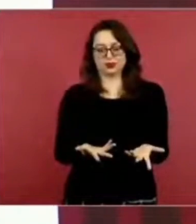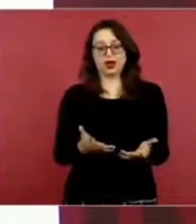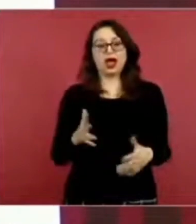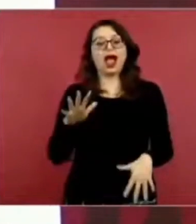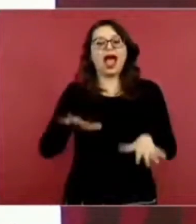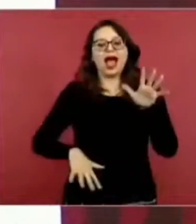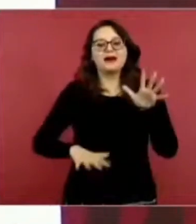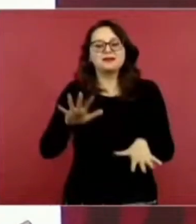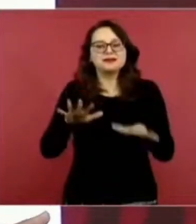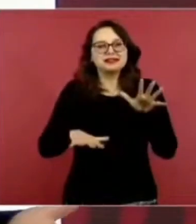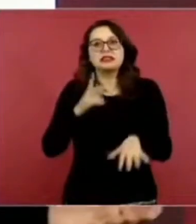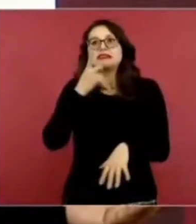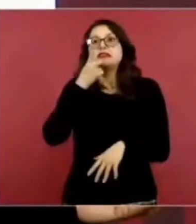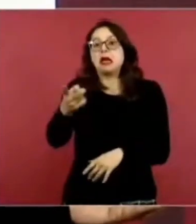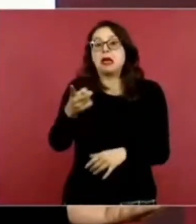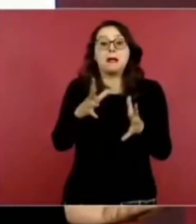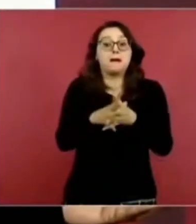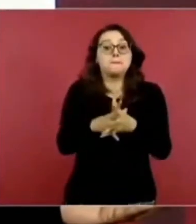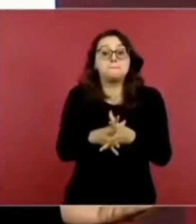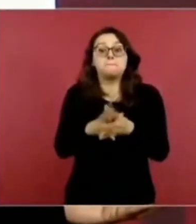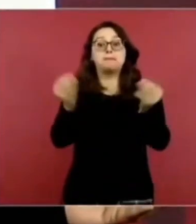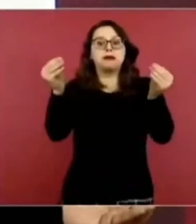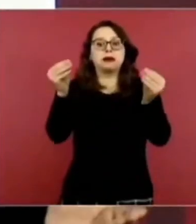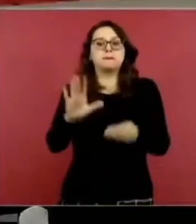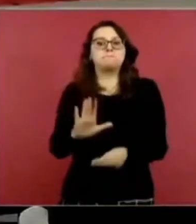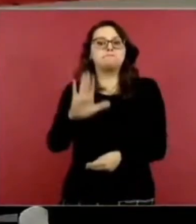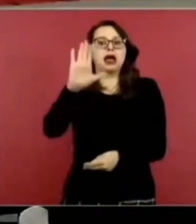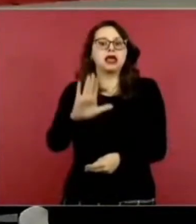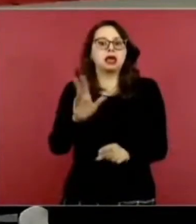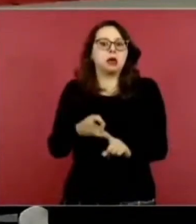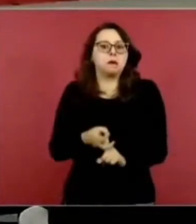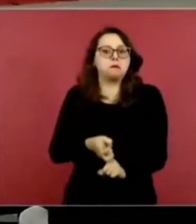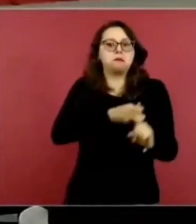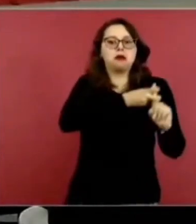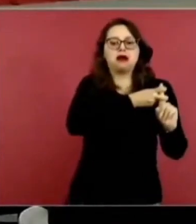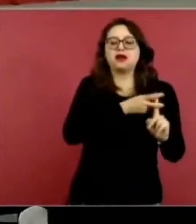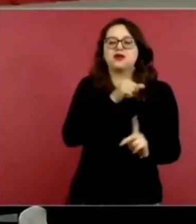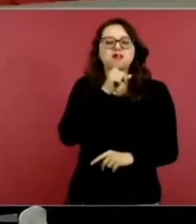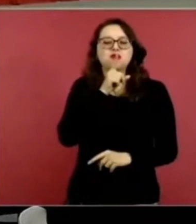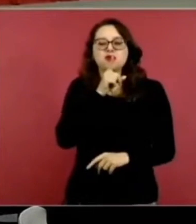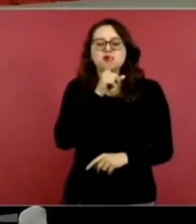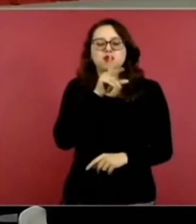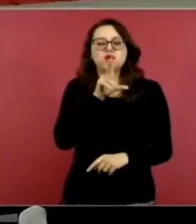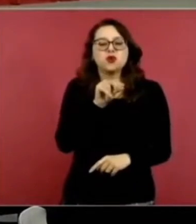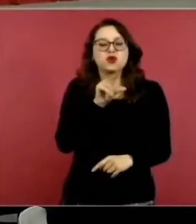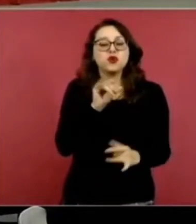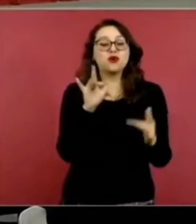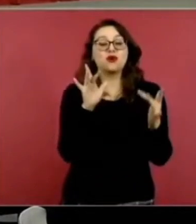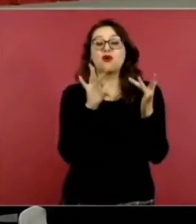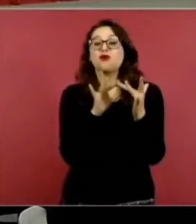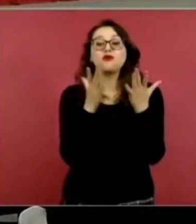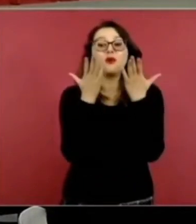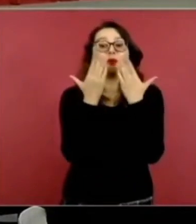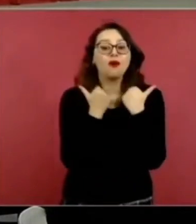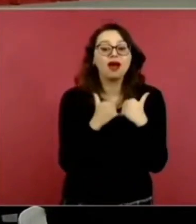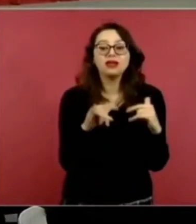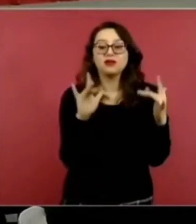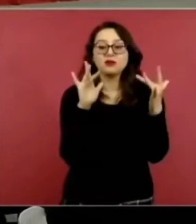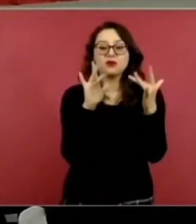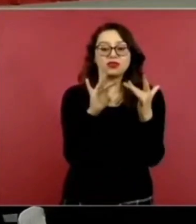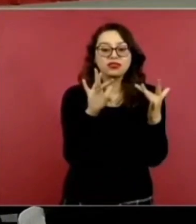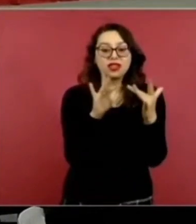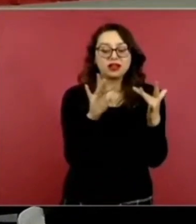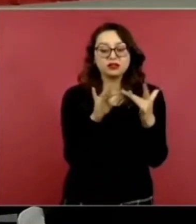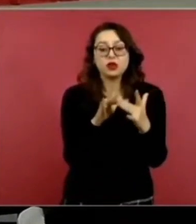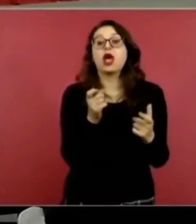tú me entregabas ayer lo de los no localizados y que ya